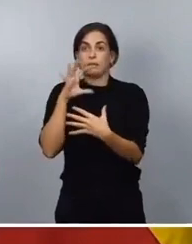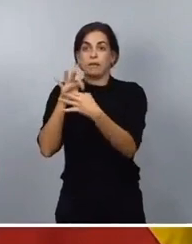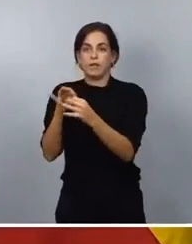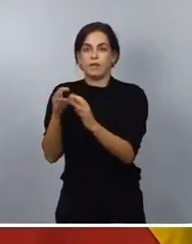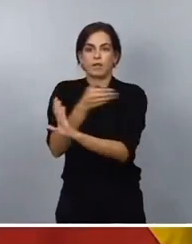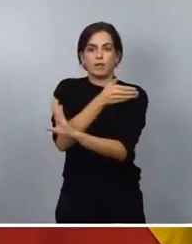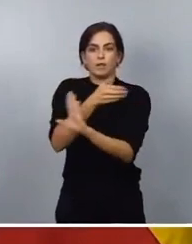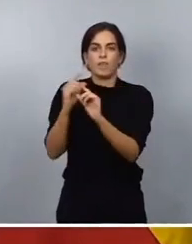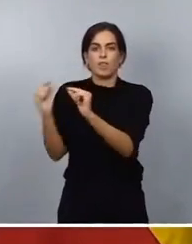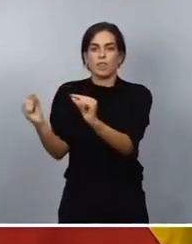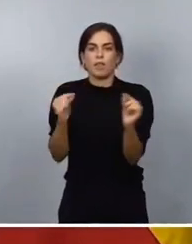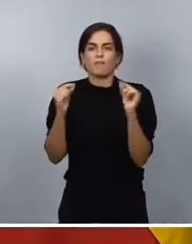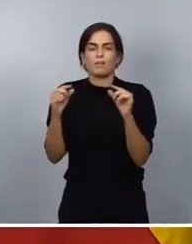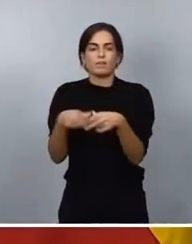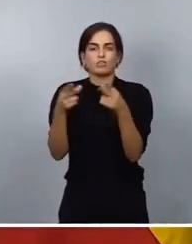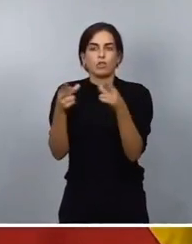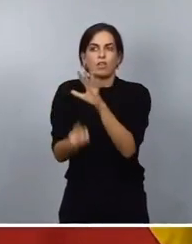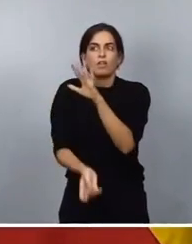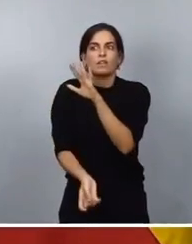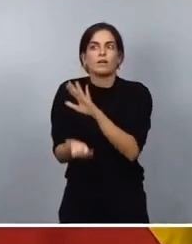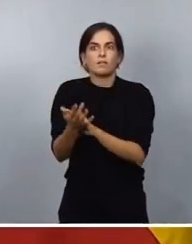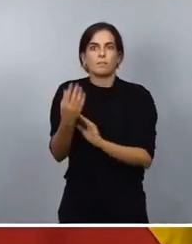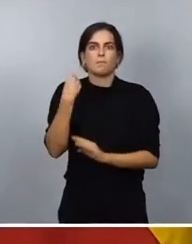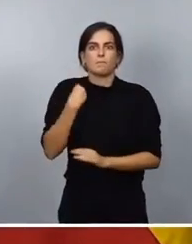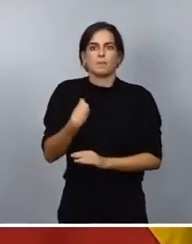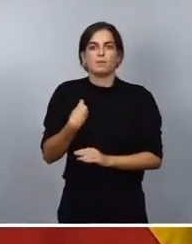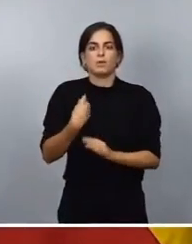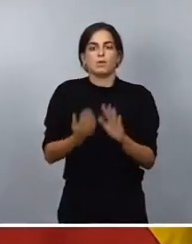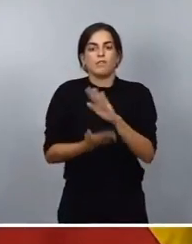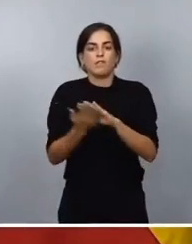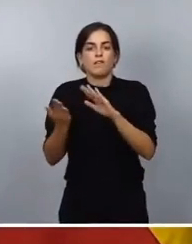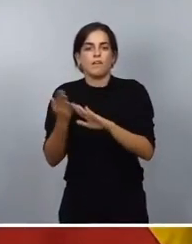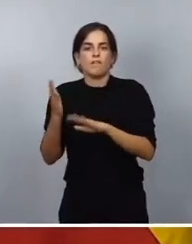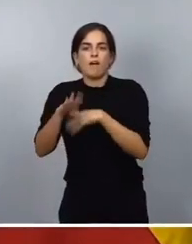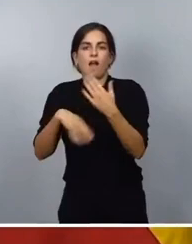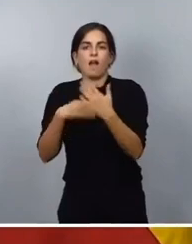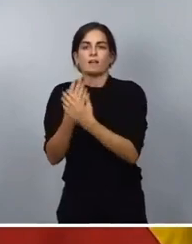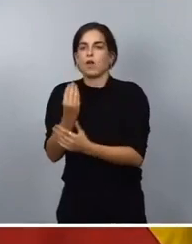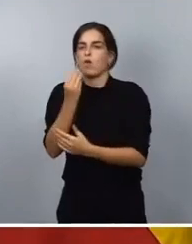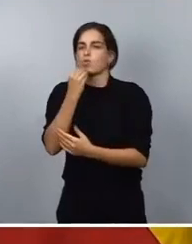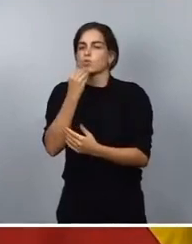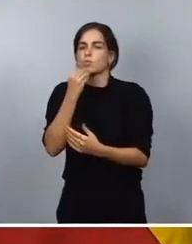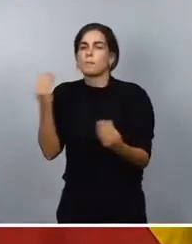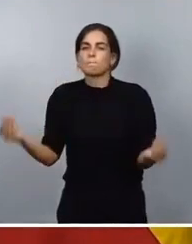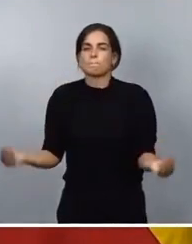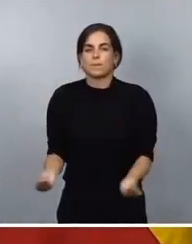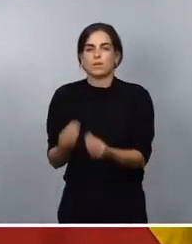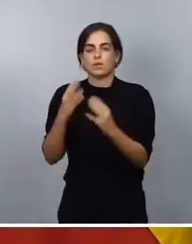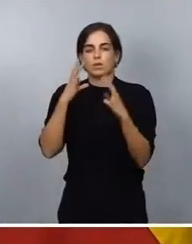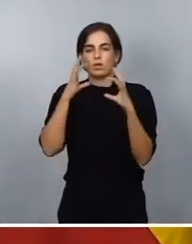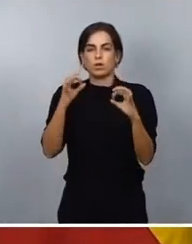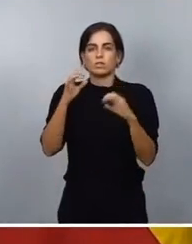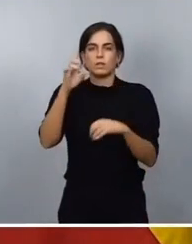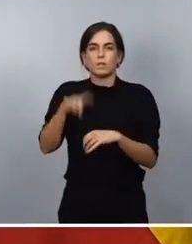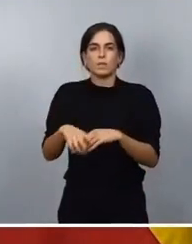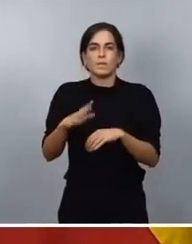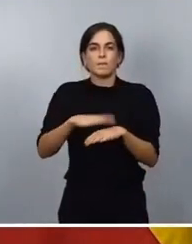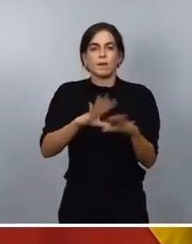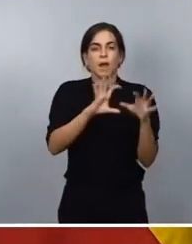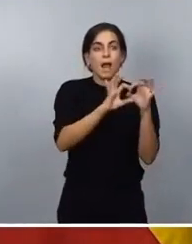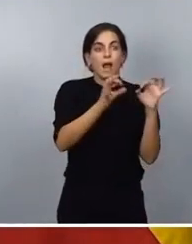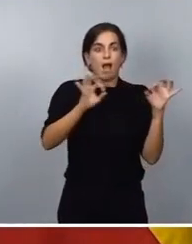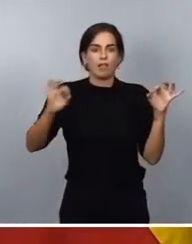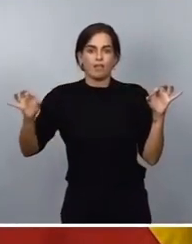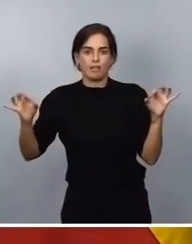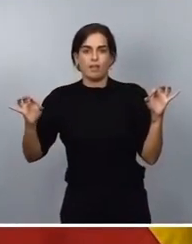que nos lleve a consumir mejor y, lógicamente, a tener una cadena agroalimentaria como la que tenemos